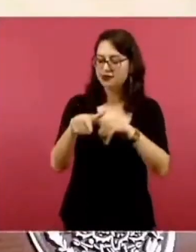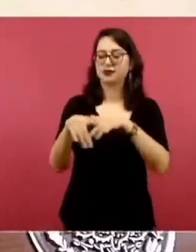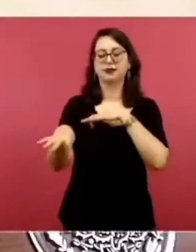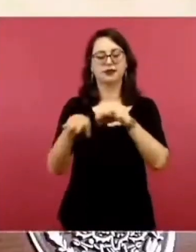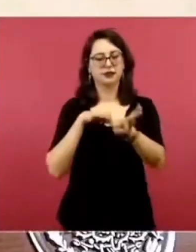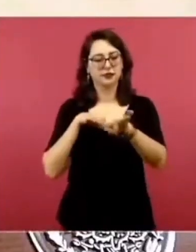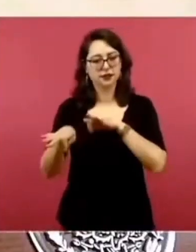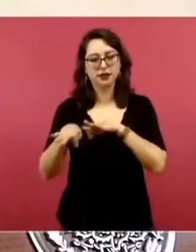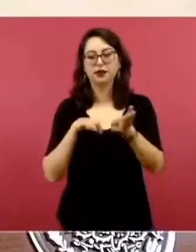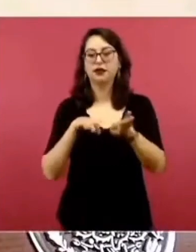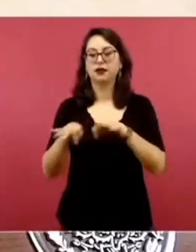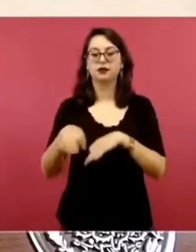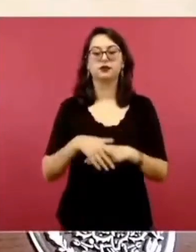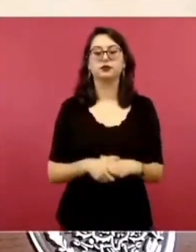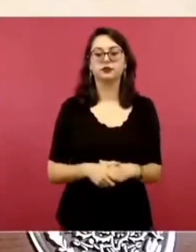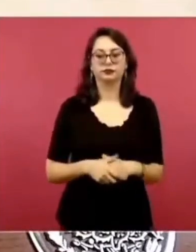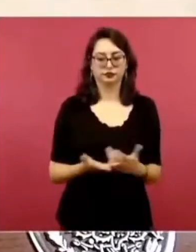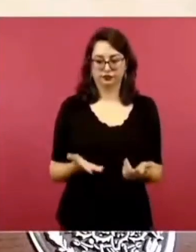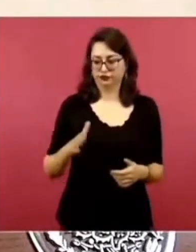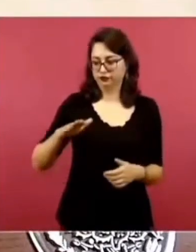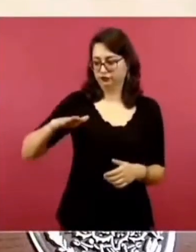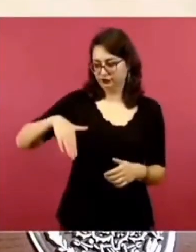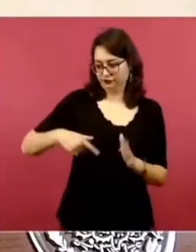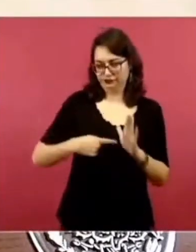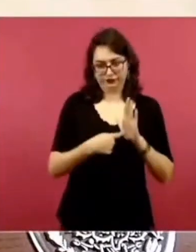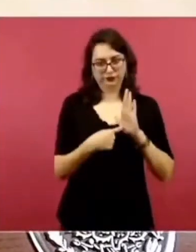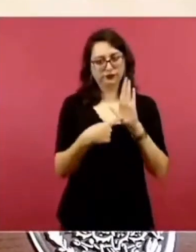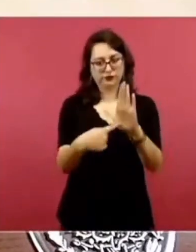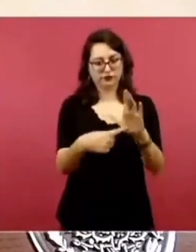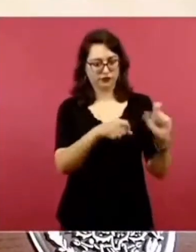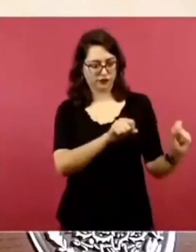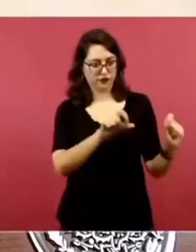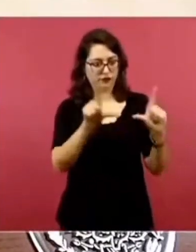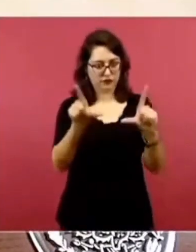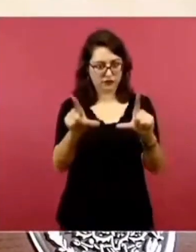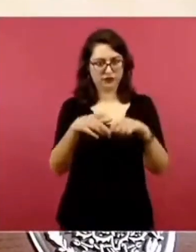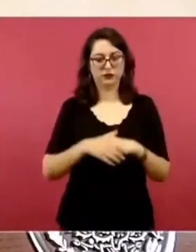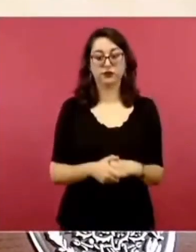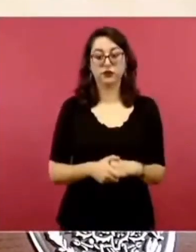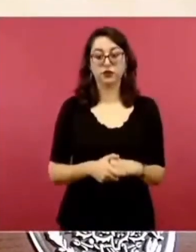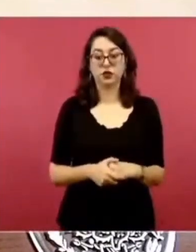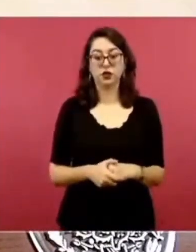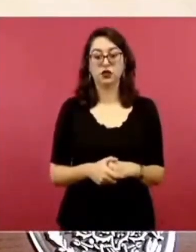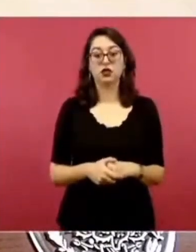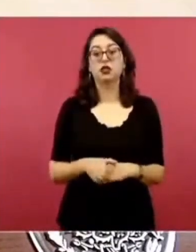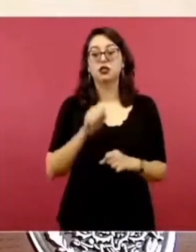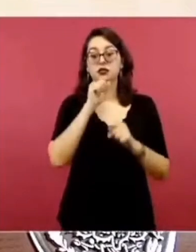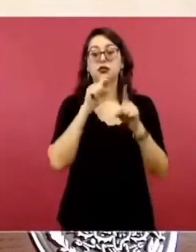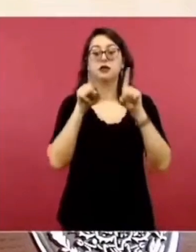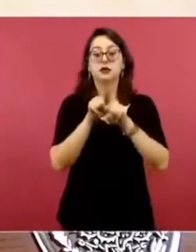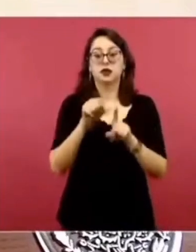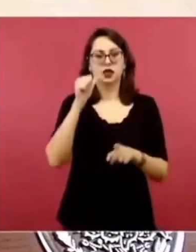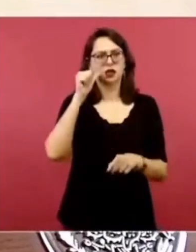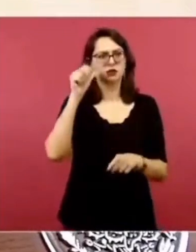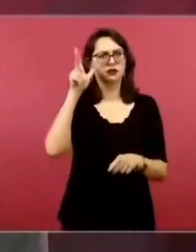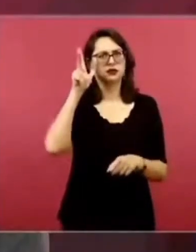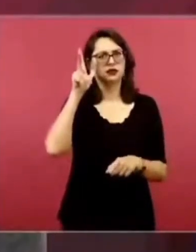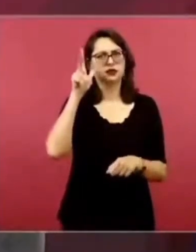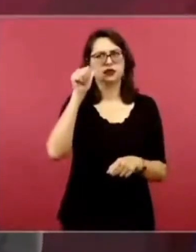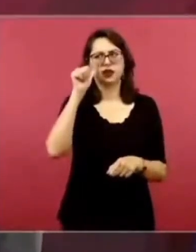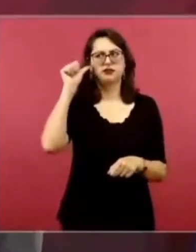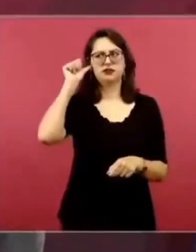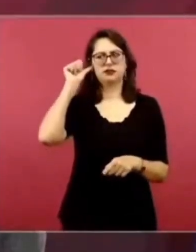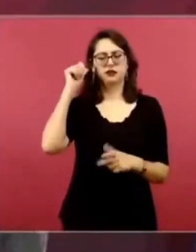de que poco a poco nos está costando porque nos